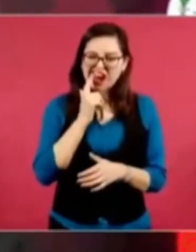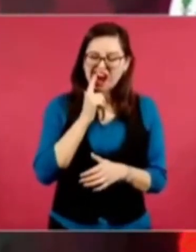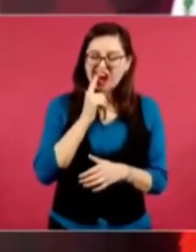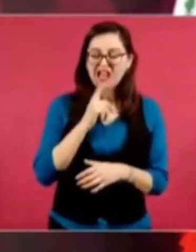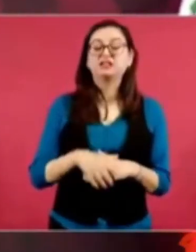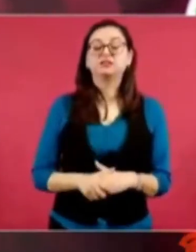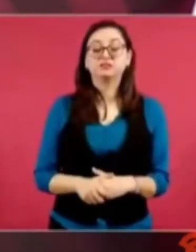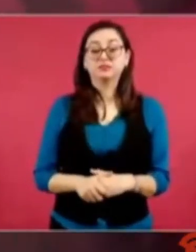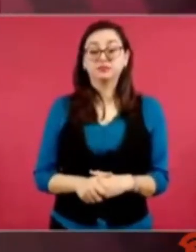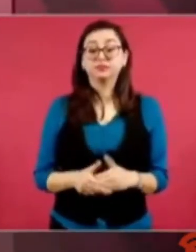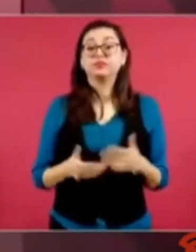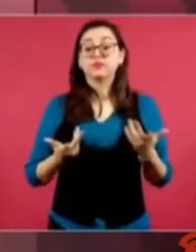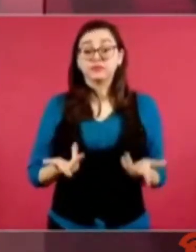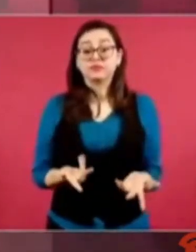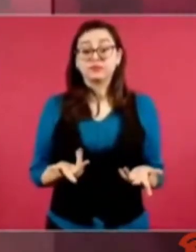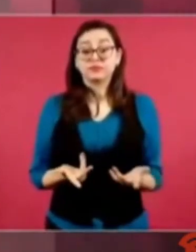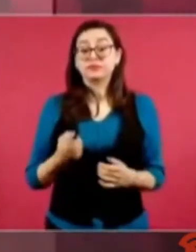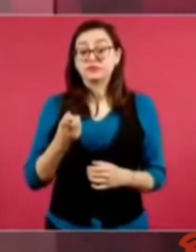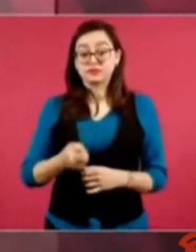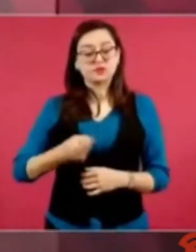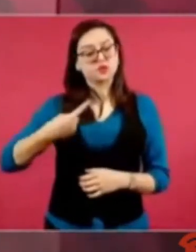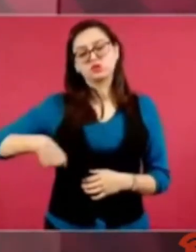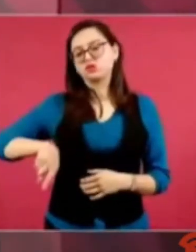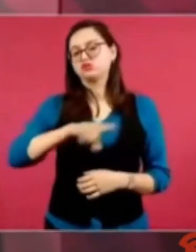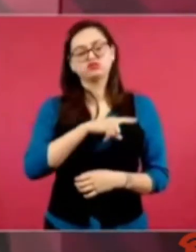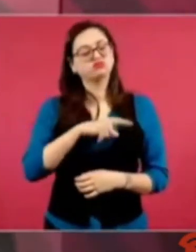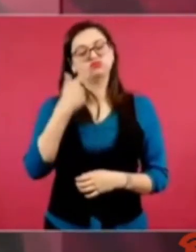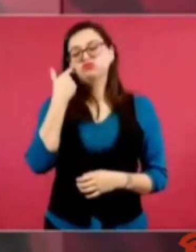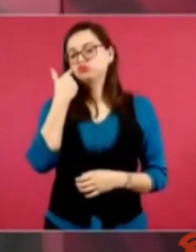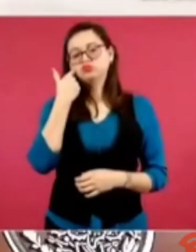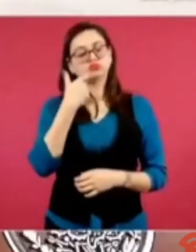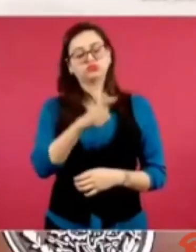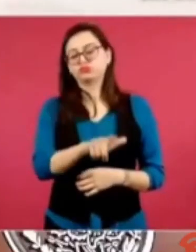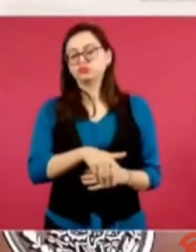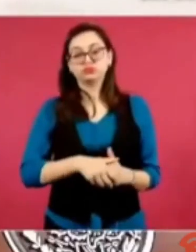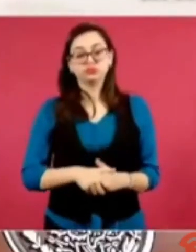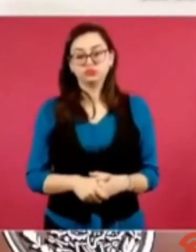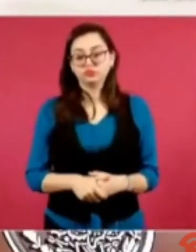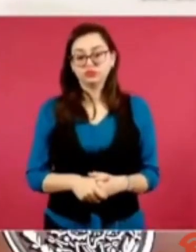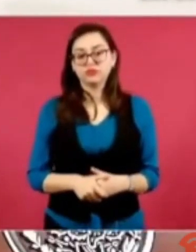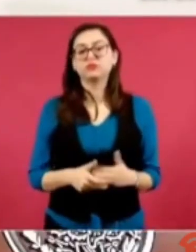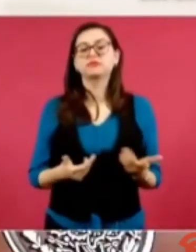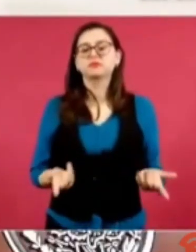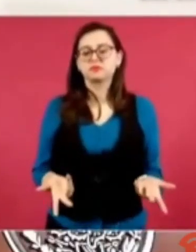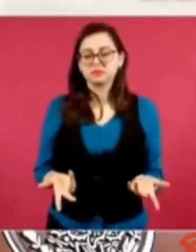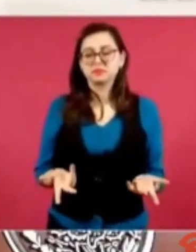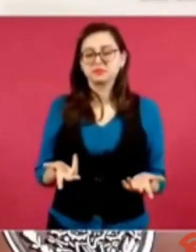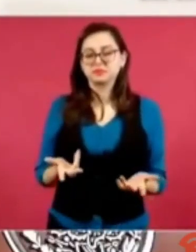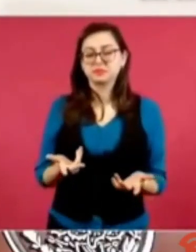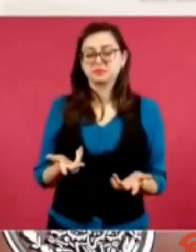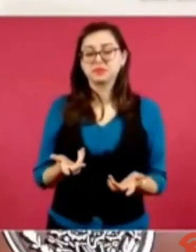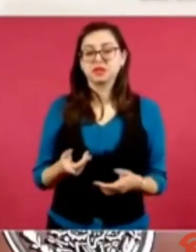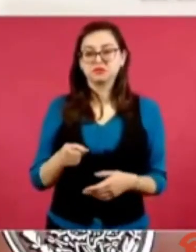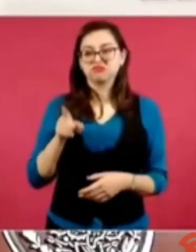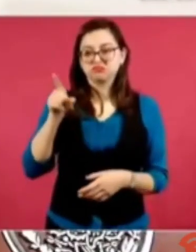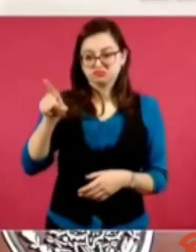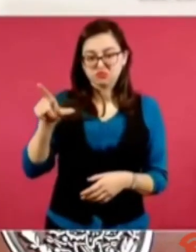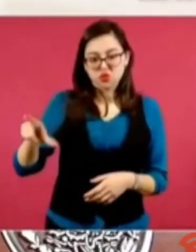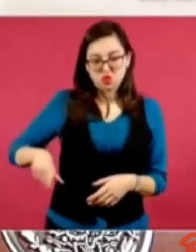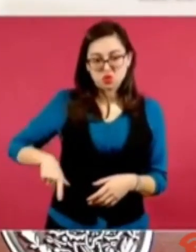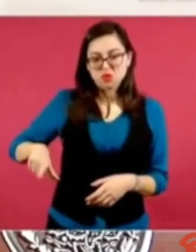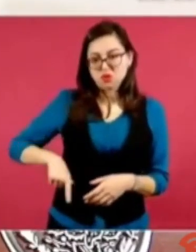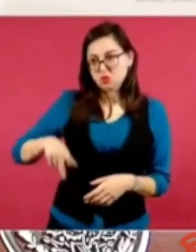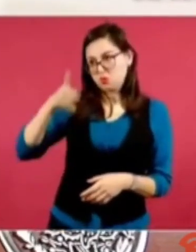Entonces, no queremos eso y de ahí nuestras diferencias con el gobierno de